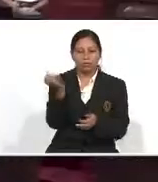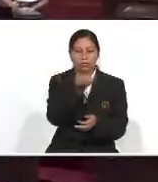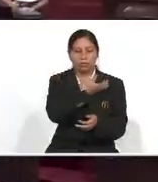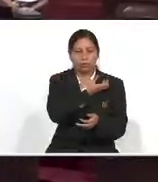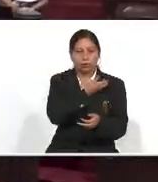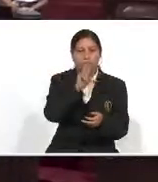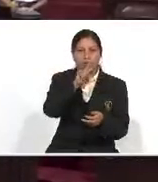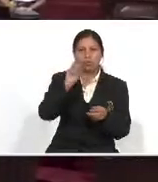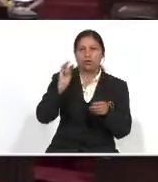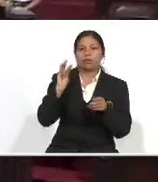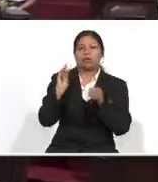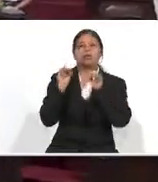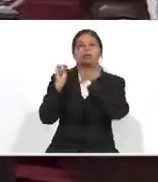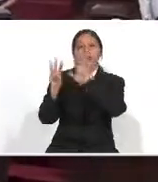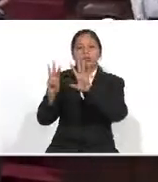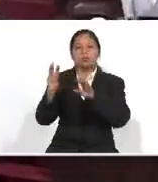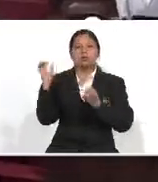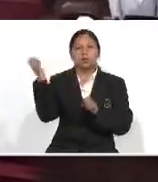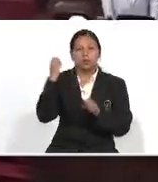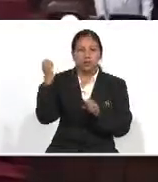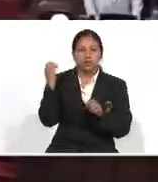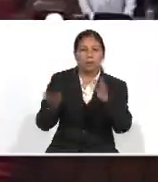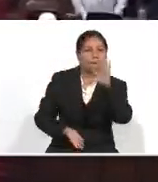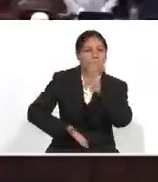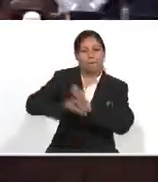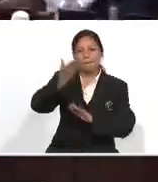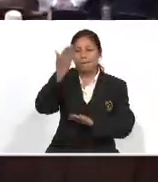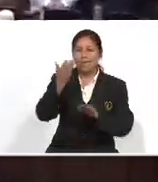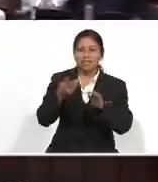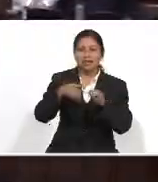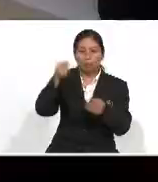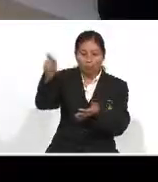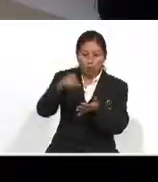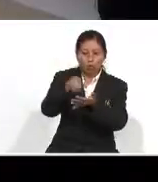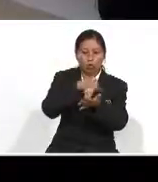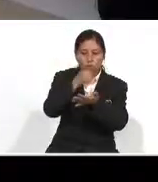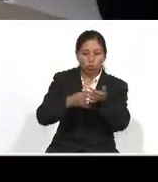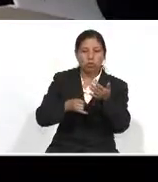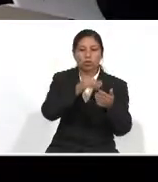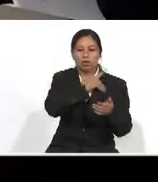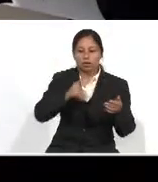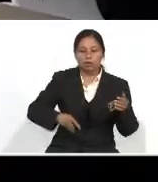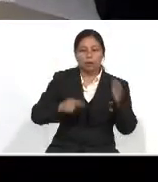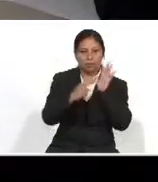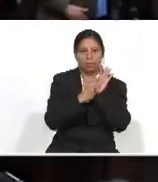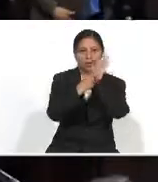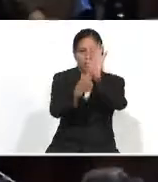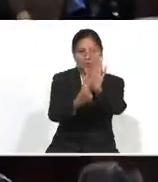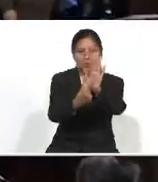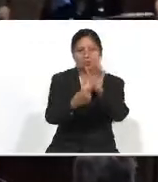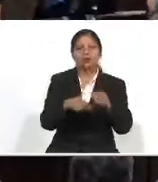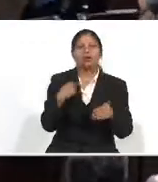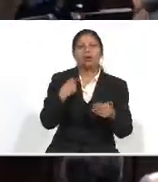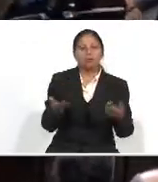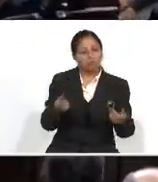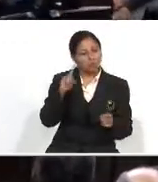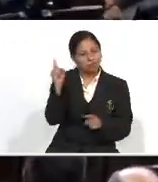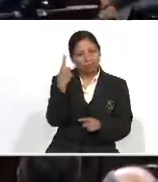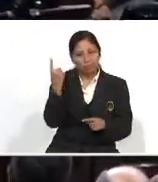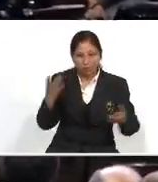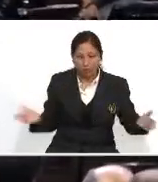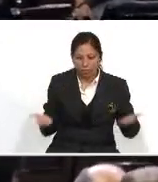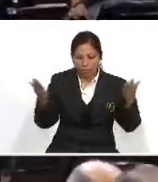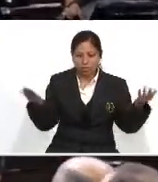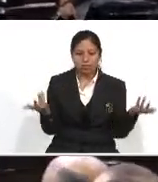República El 28 de enero Del presente año Con el voto De más de las dos Terceras partes Del número de diputados Presentes en este organismo Y el propósito principal Es